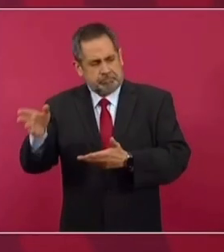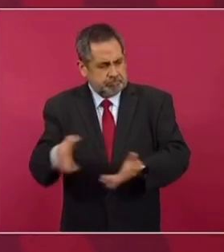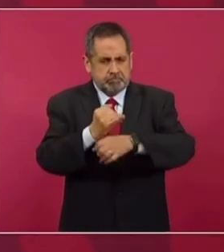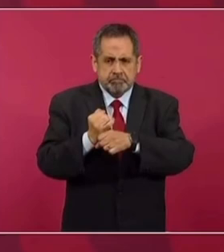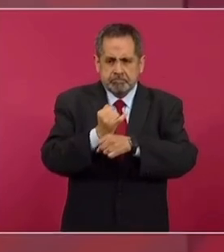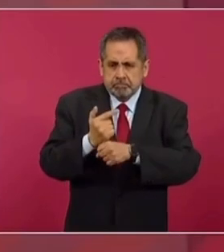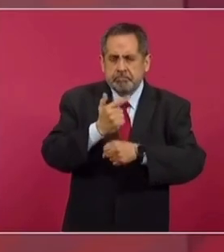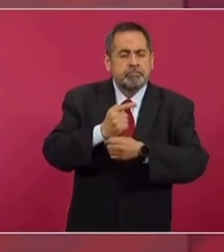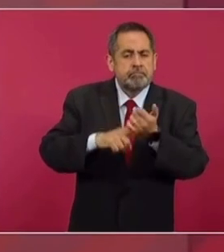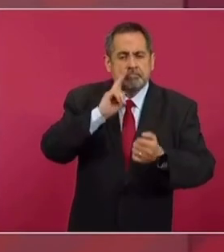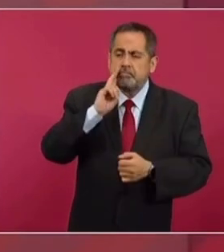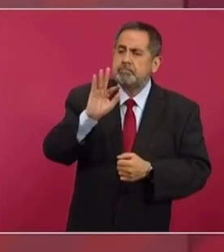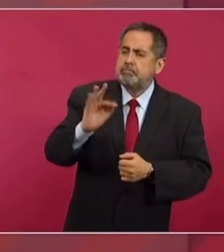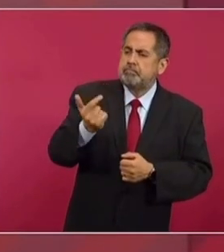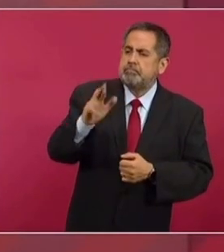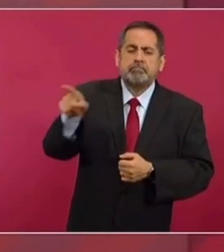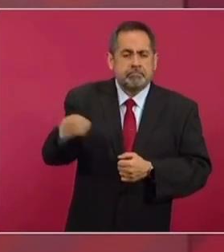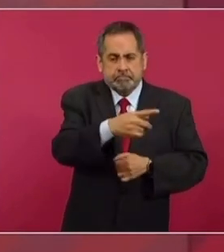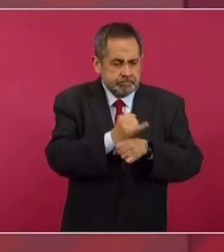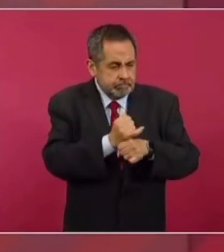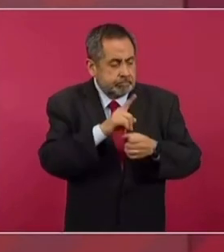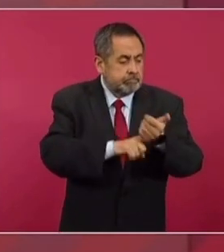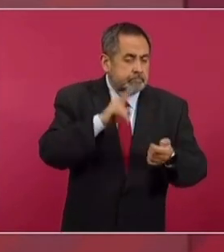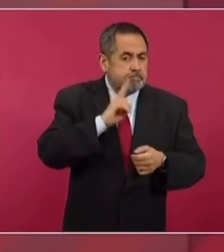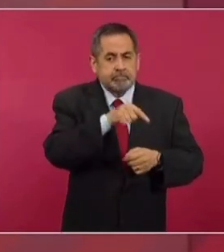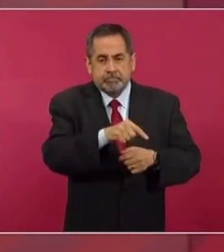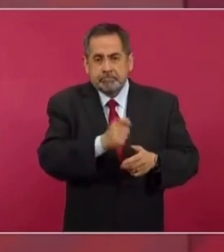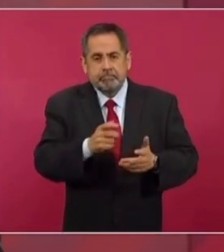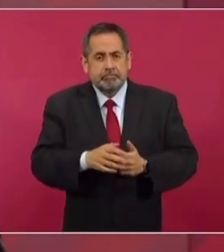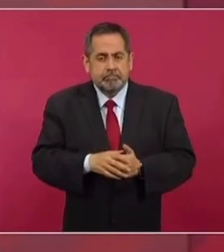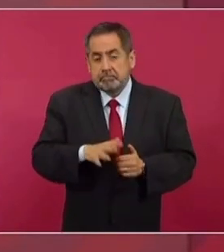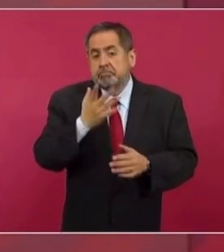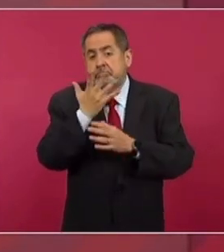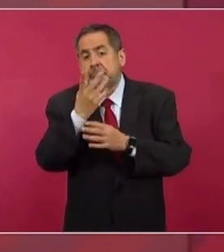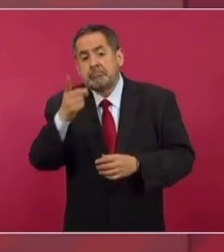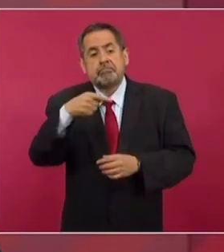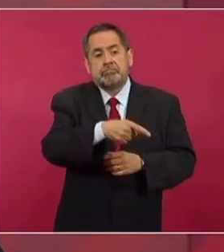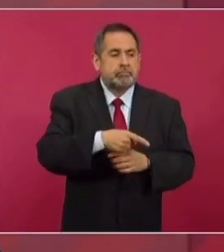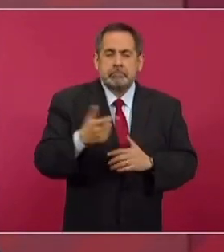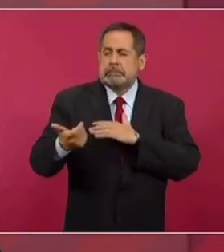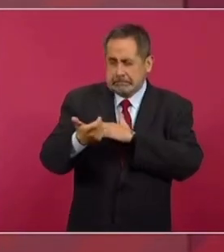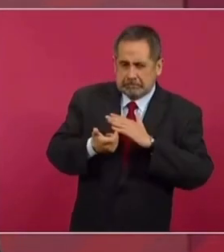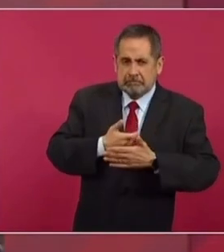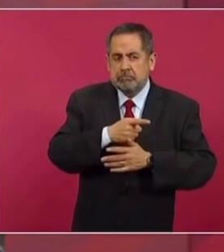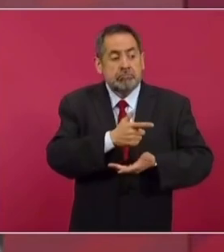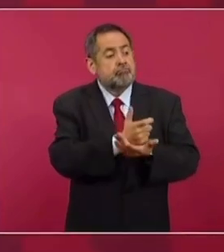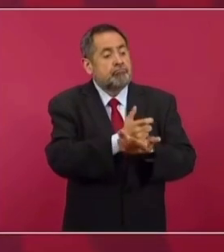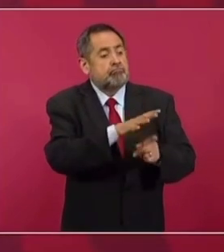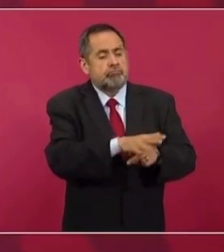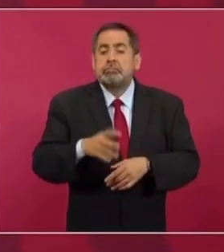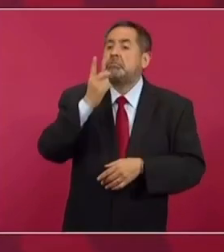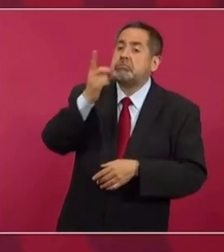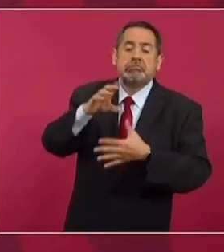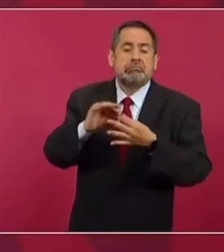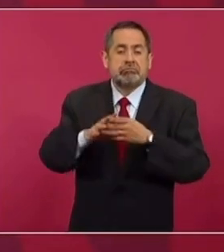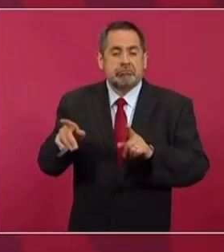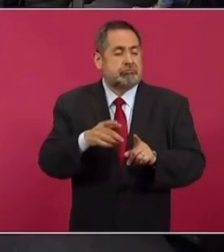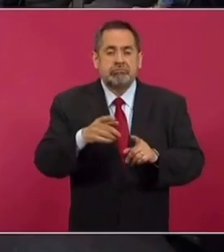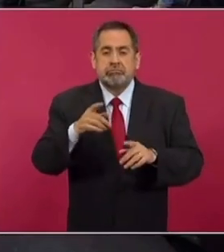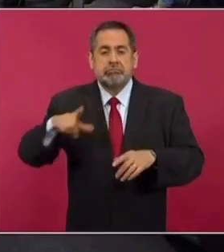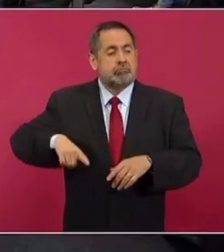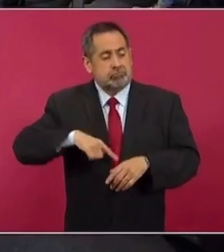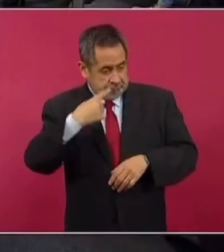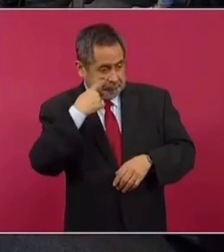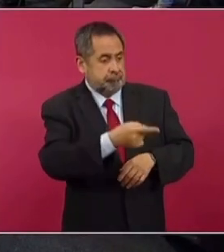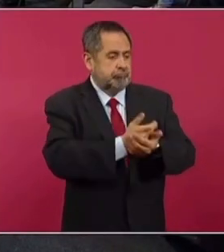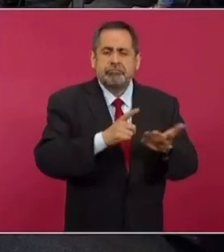investigue, que la misma fiscalía investigue si el señor fue, como dice, sobornado o amenazado. Dice que es una extorsión del